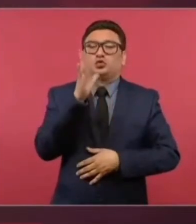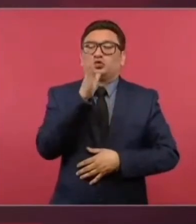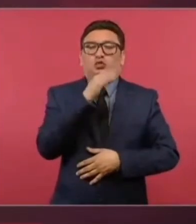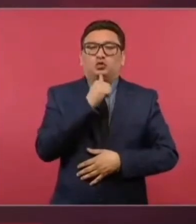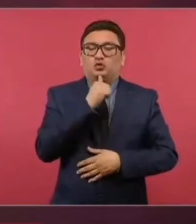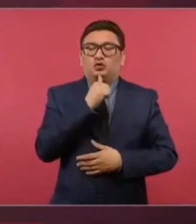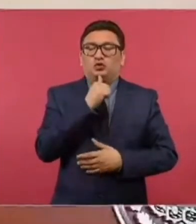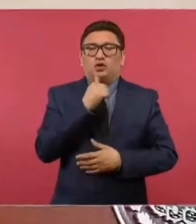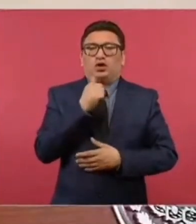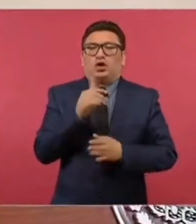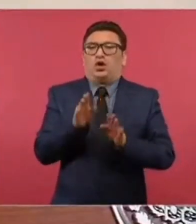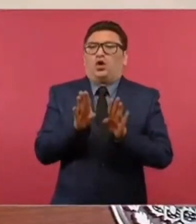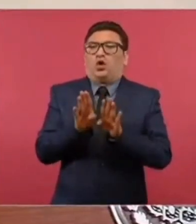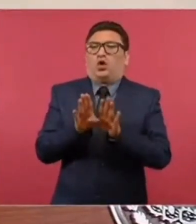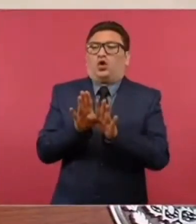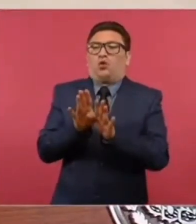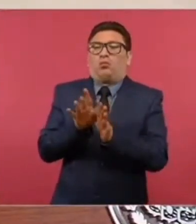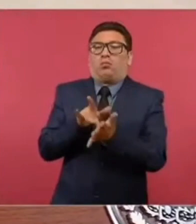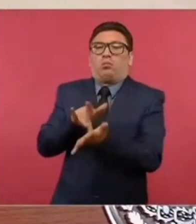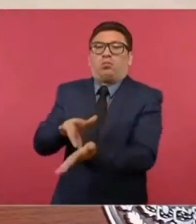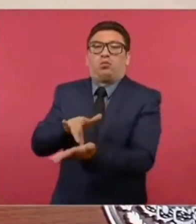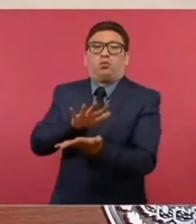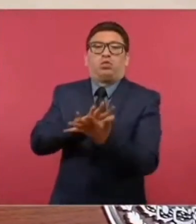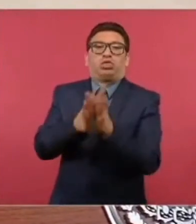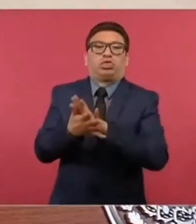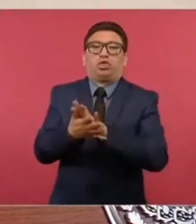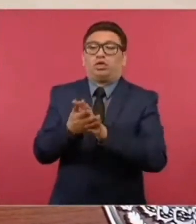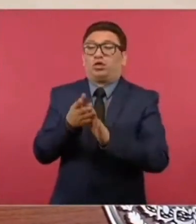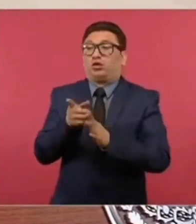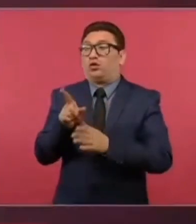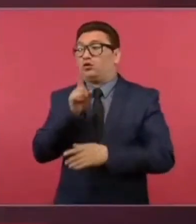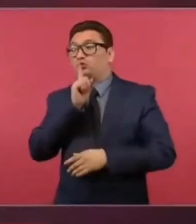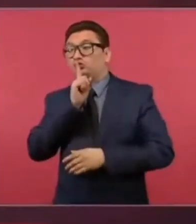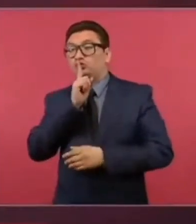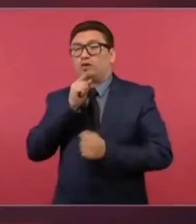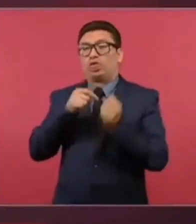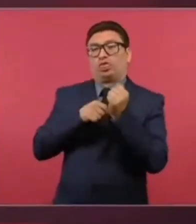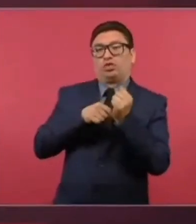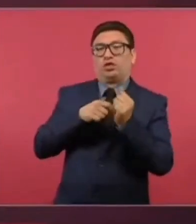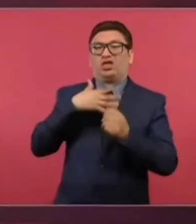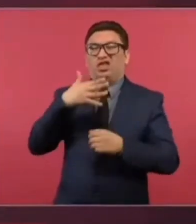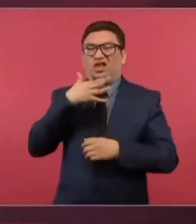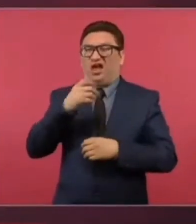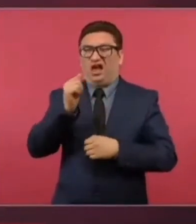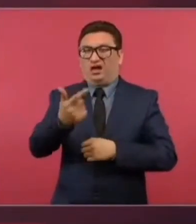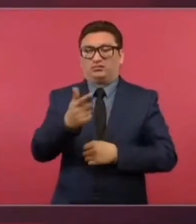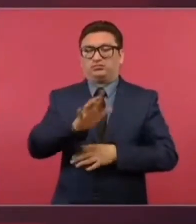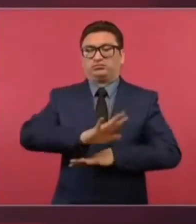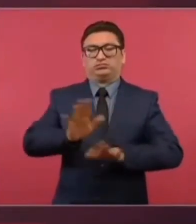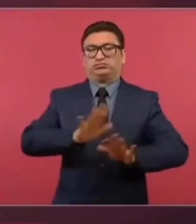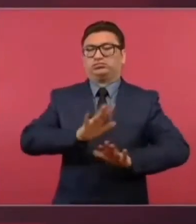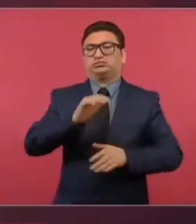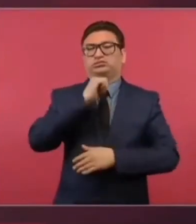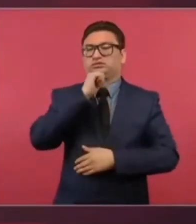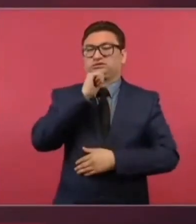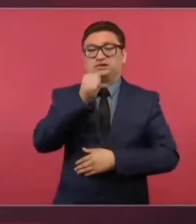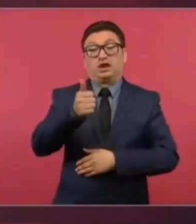cómplices de ningún acto de corrupción o